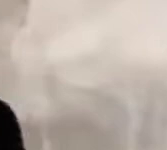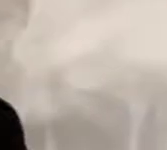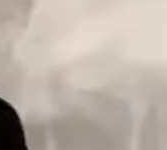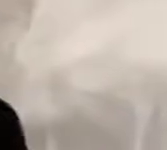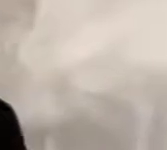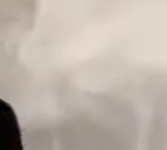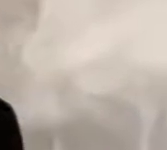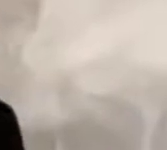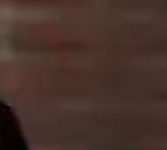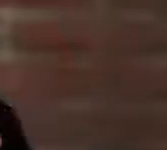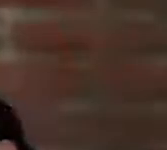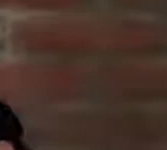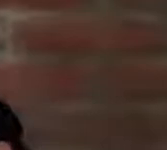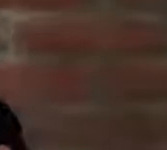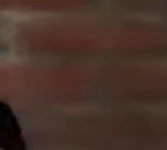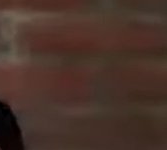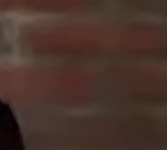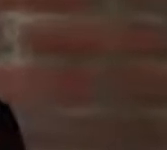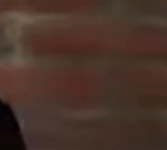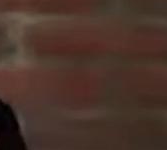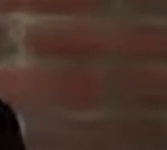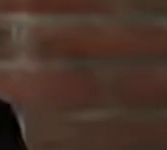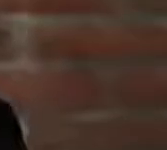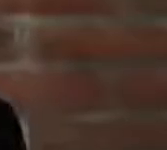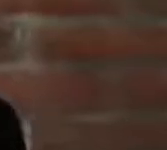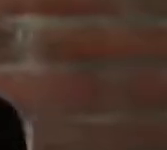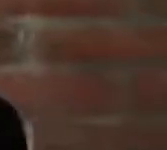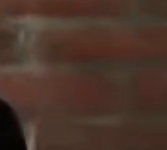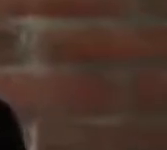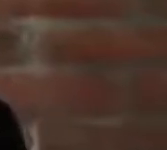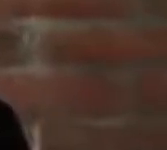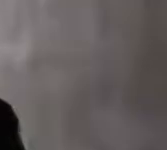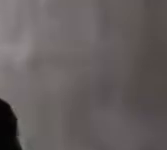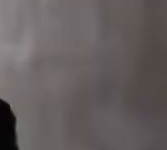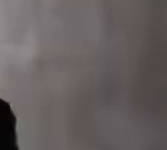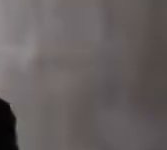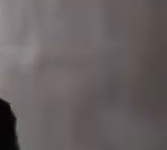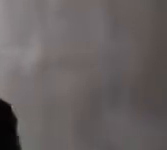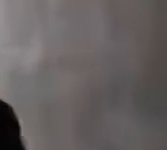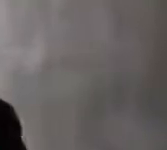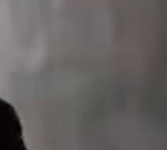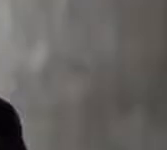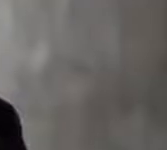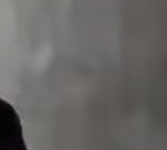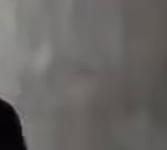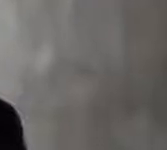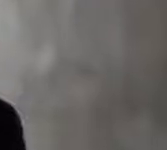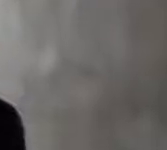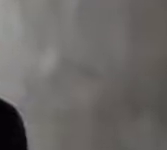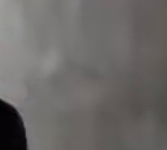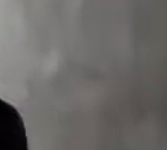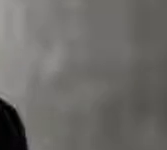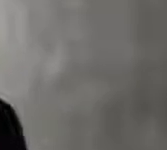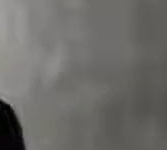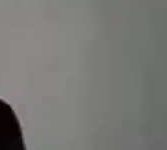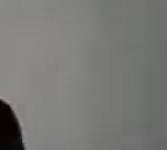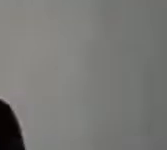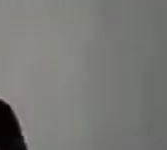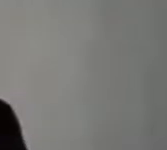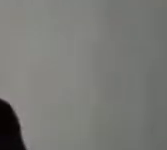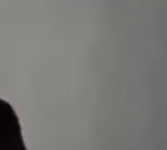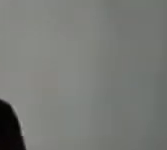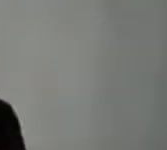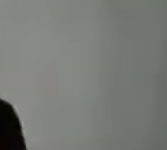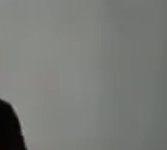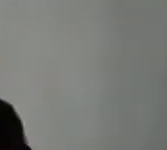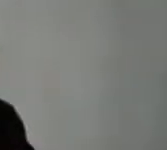acceso universal a la educación. Hashtag, discapacidad. Hashtag, todos los derechos para todas las personas. Hashtag,